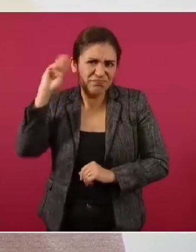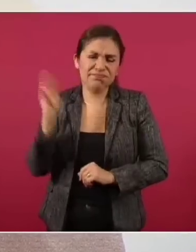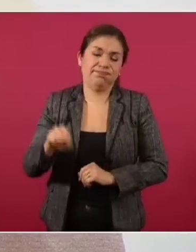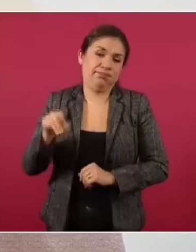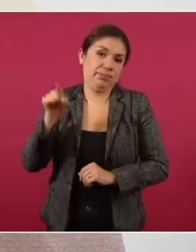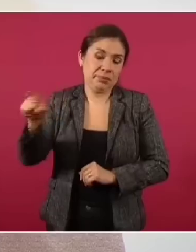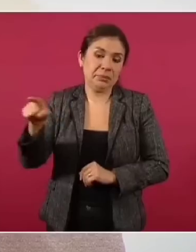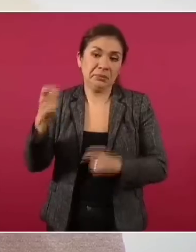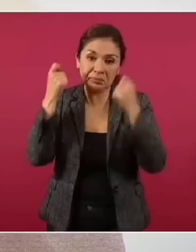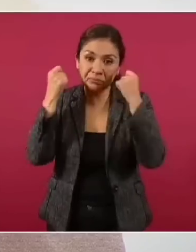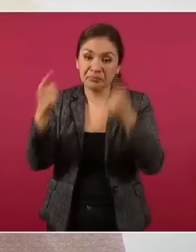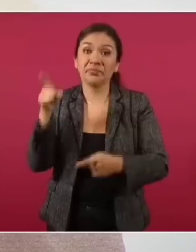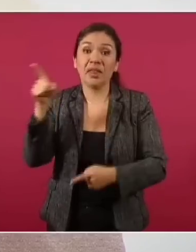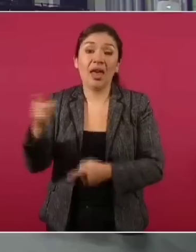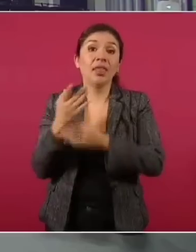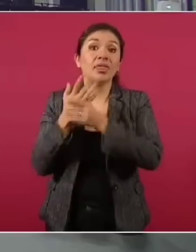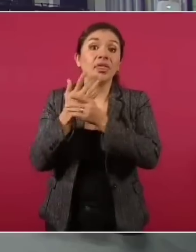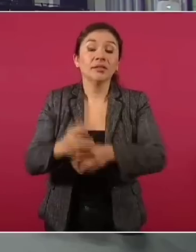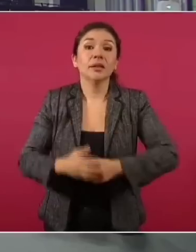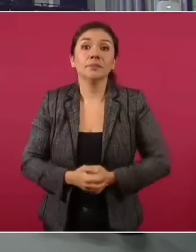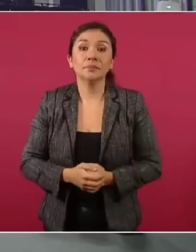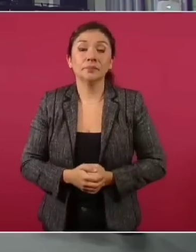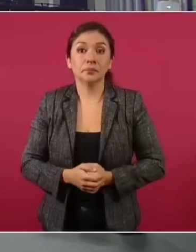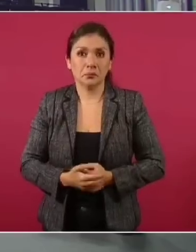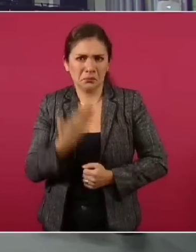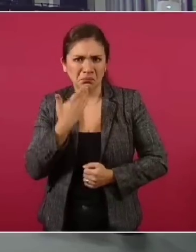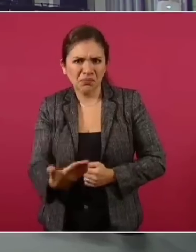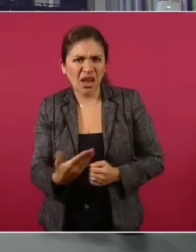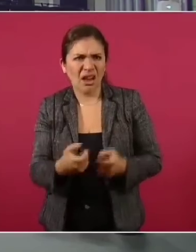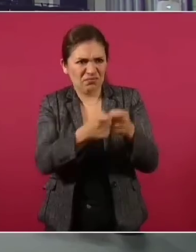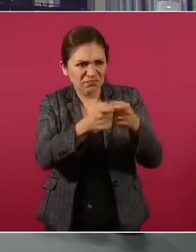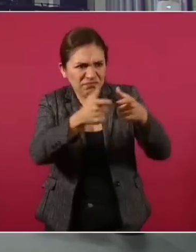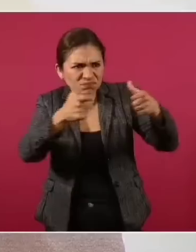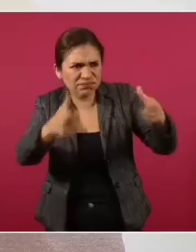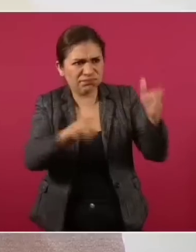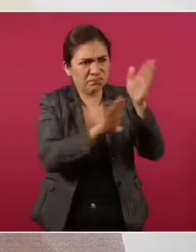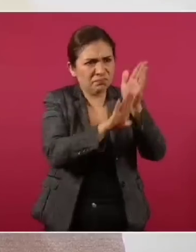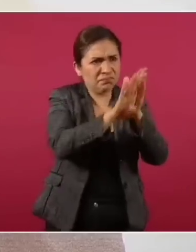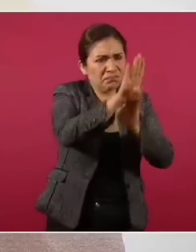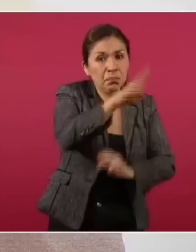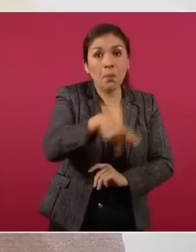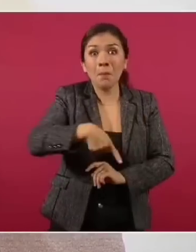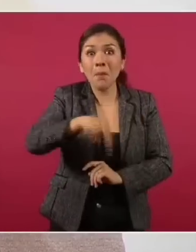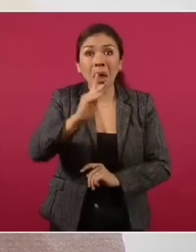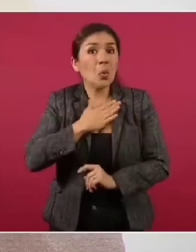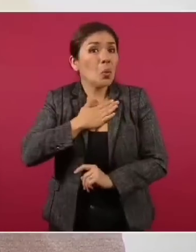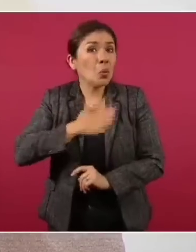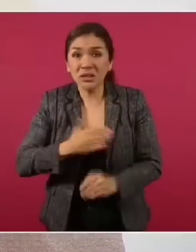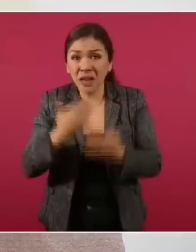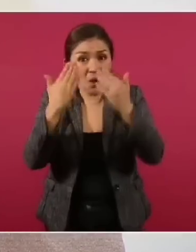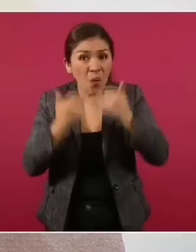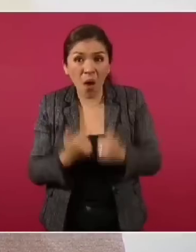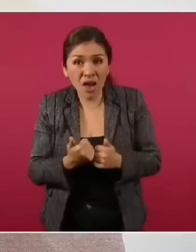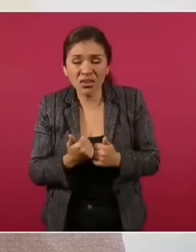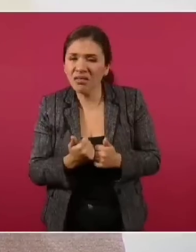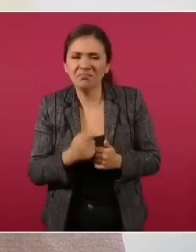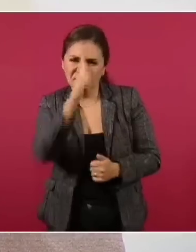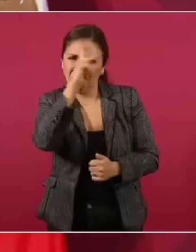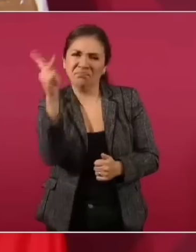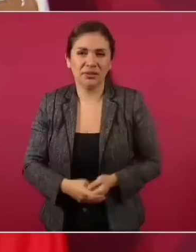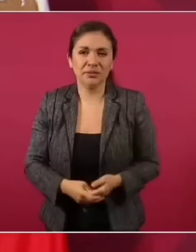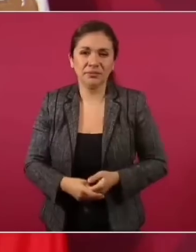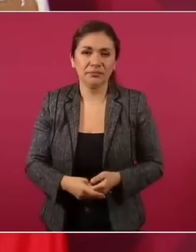Decía, progreso sin justicia es retroceso.